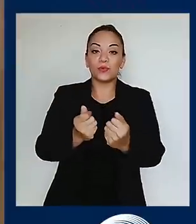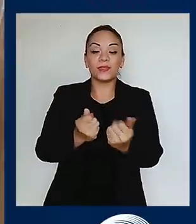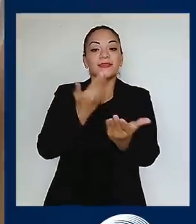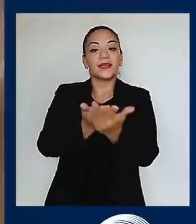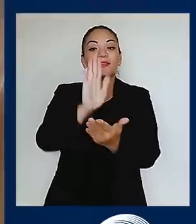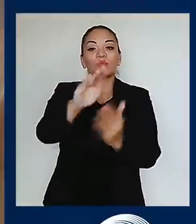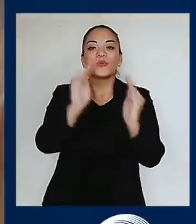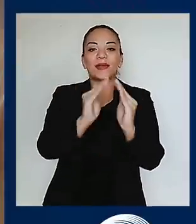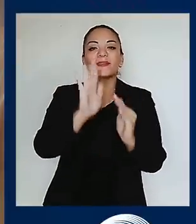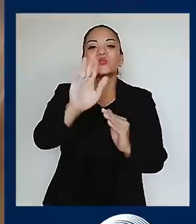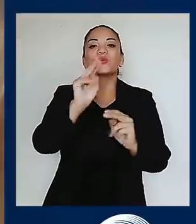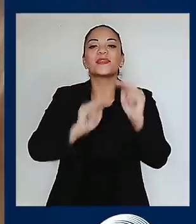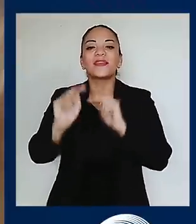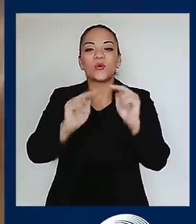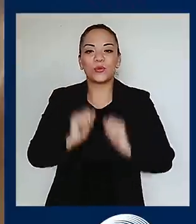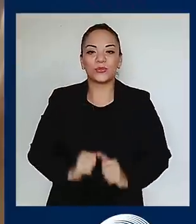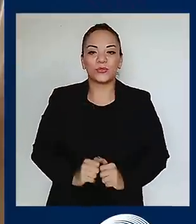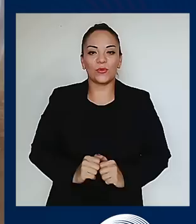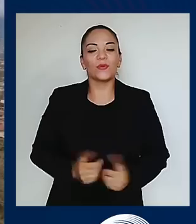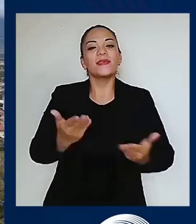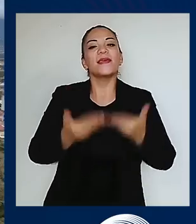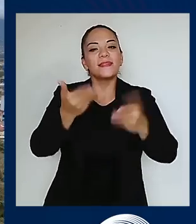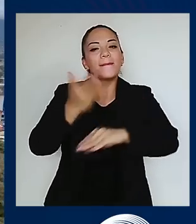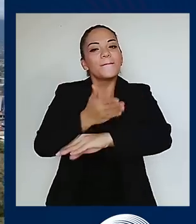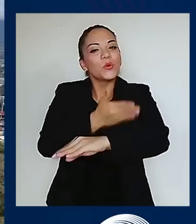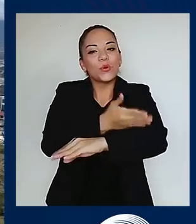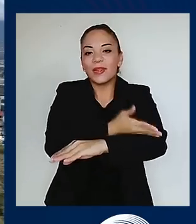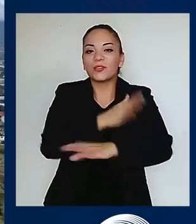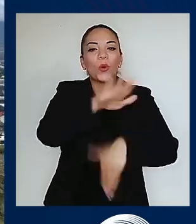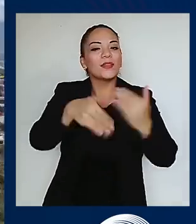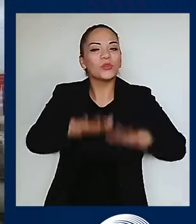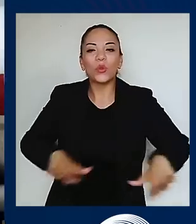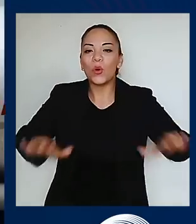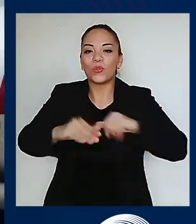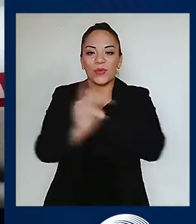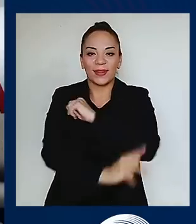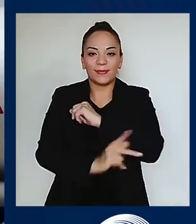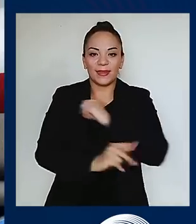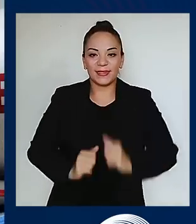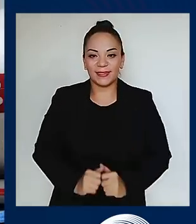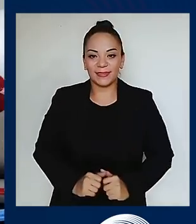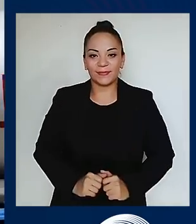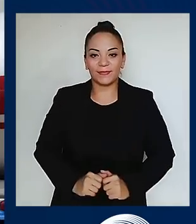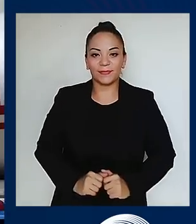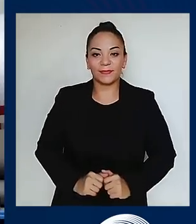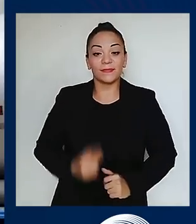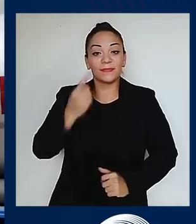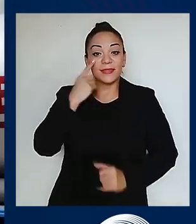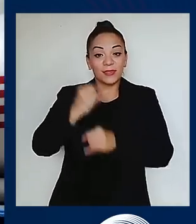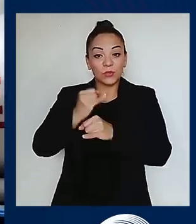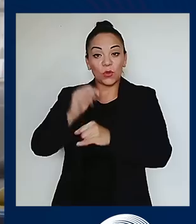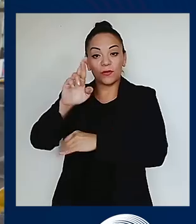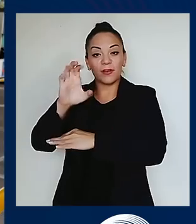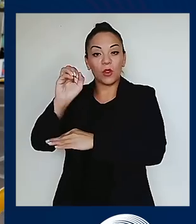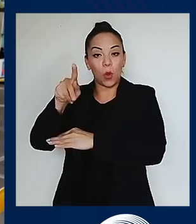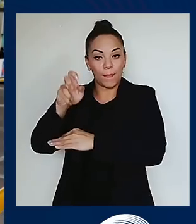progreso a todo el país. Recope inició una gran cruzada contra el robo de